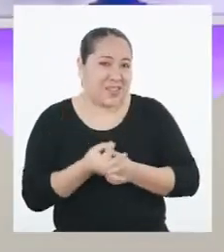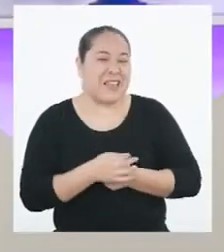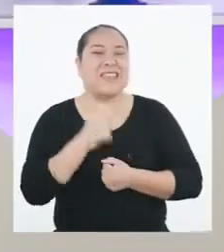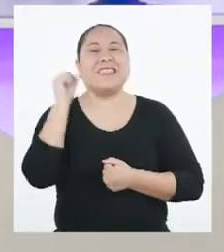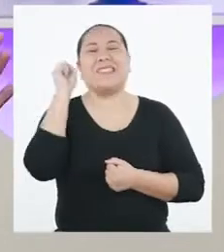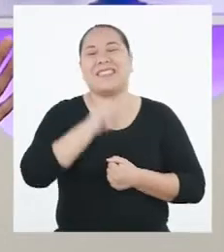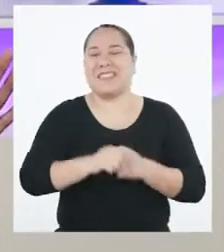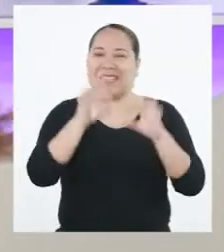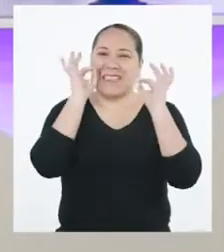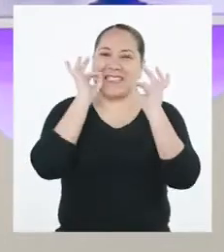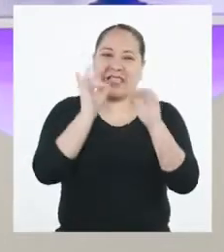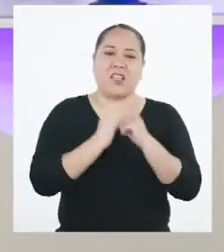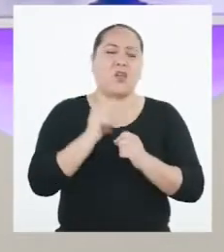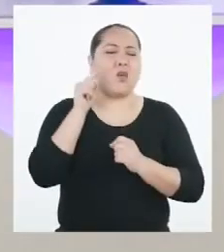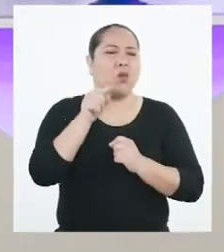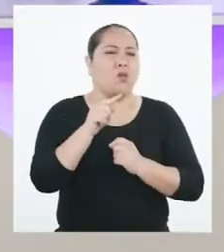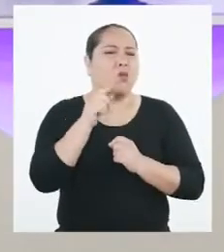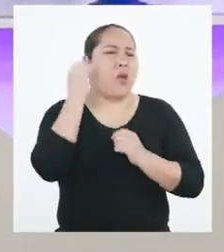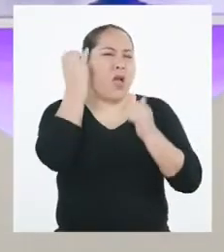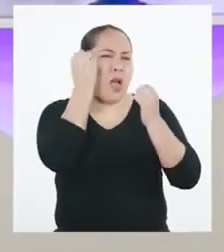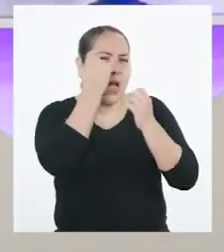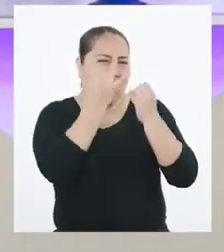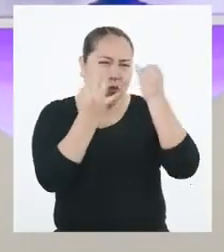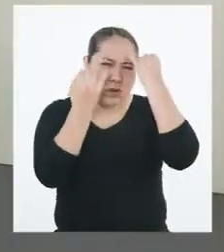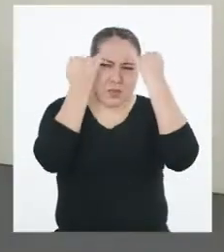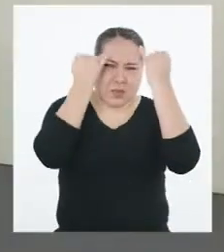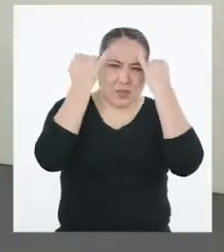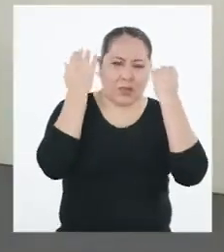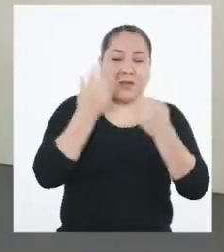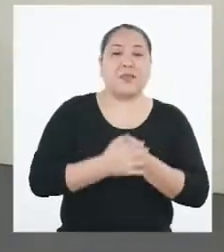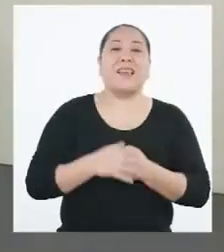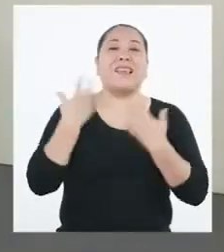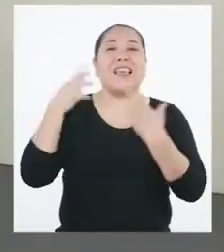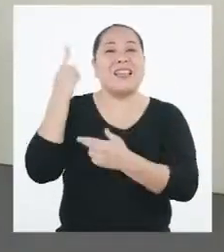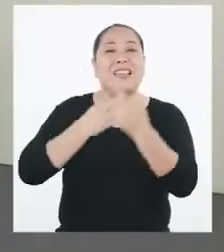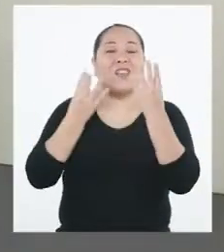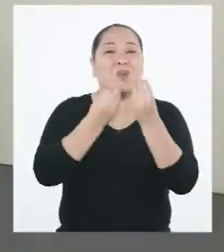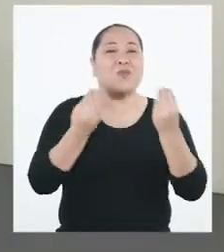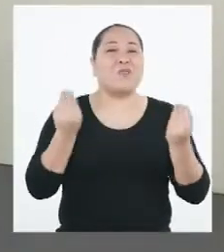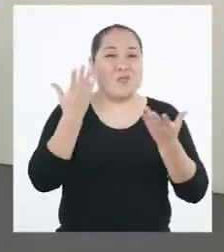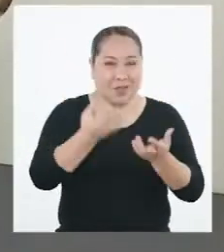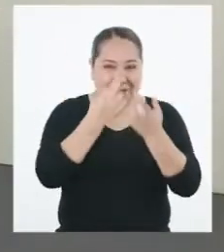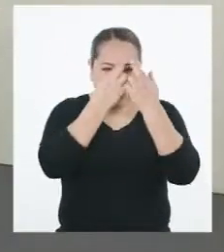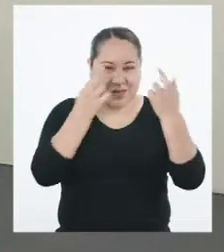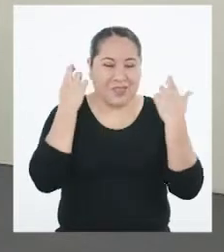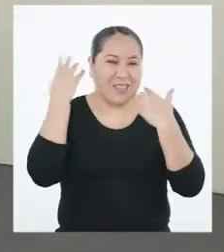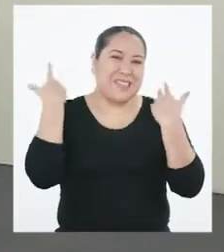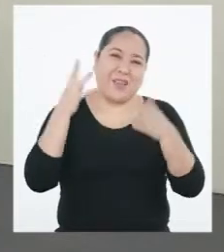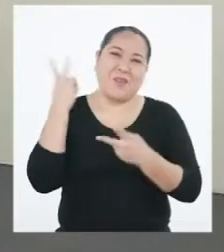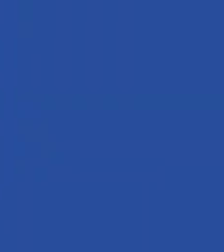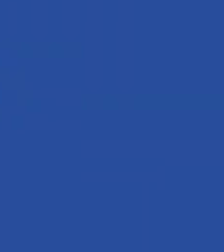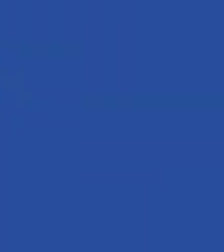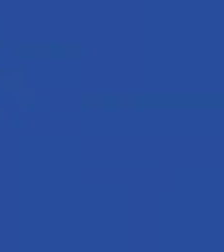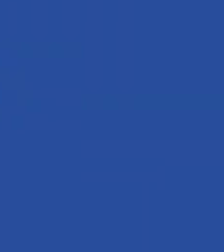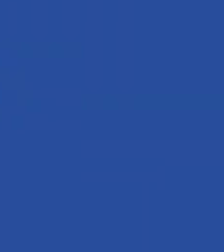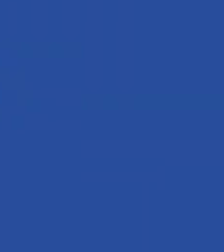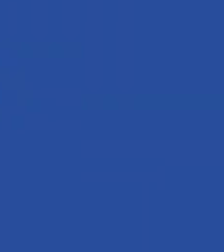Sí, excelente. Tengo unos comentarios que quisiera hacer. Ya regresamos con mucho más promo. ¡Ya volvemos!